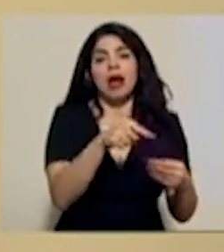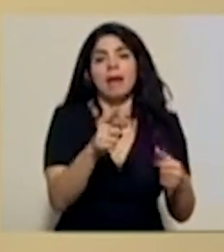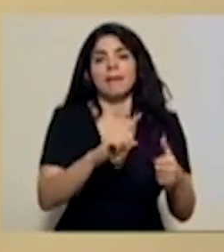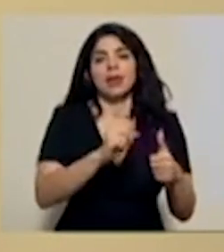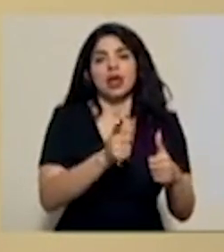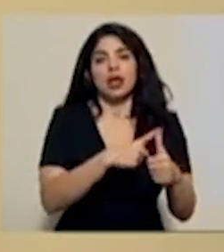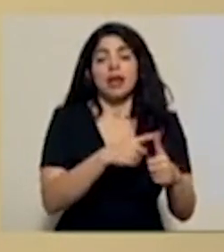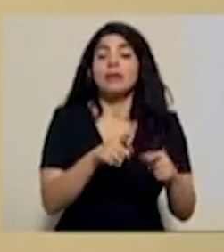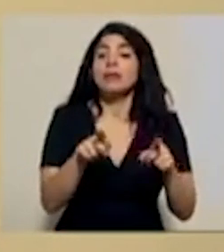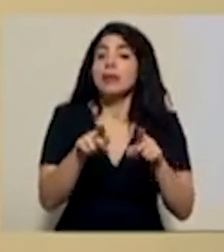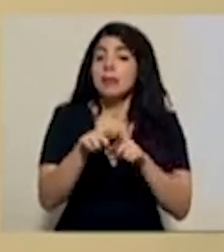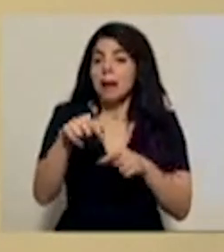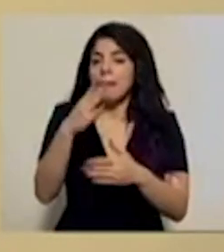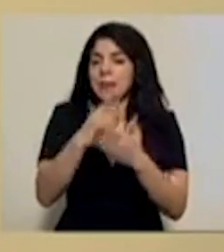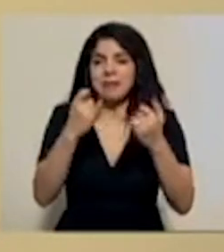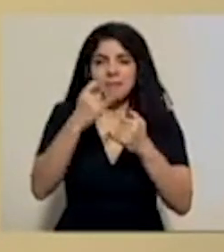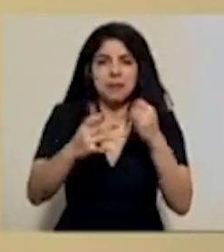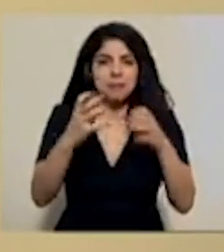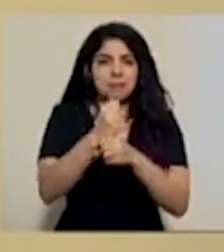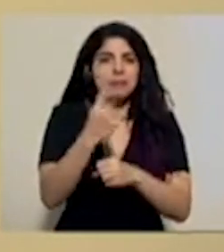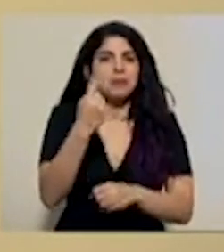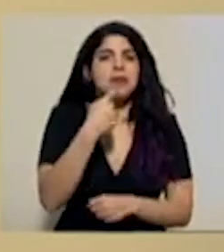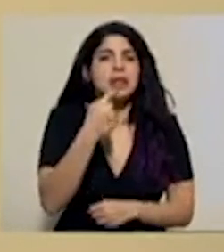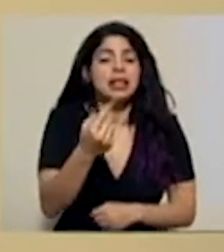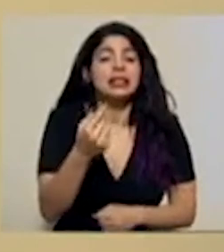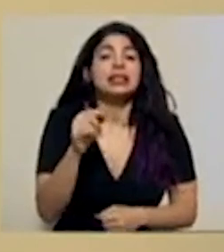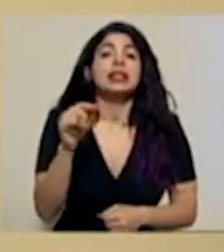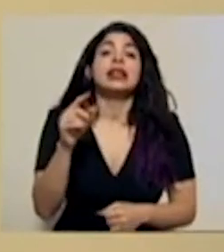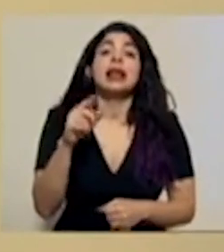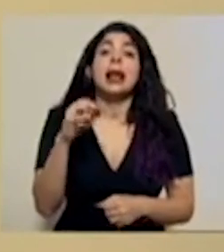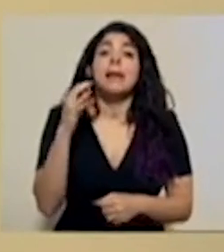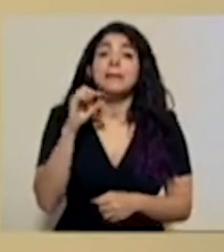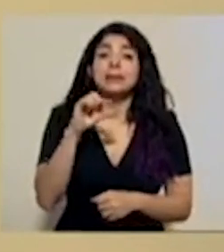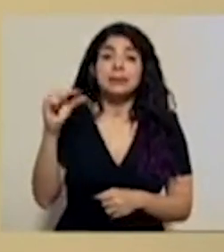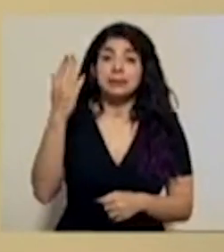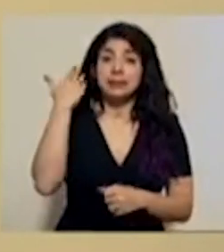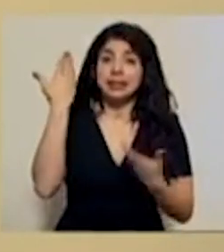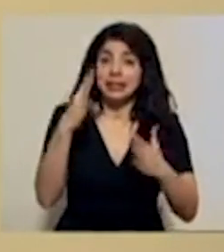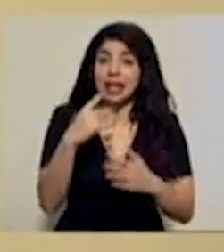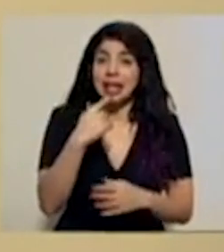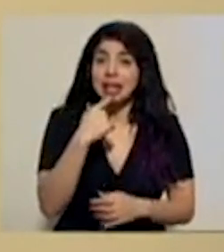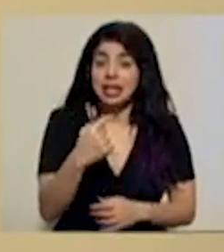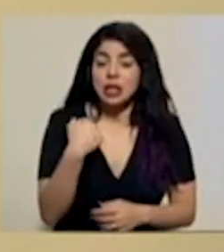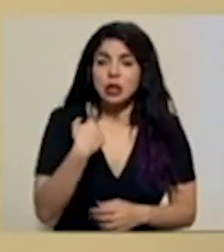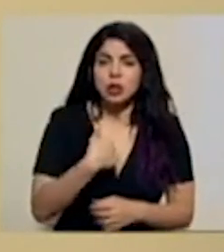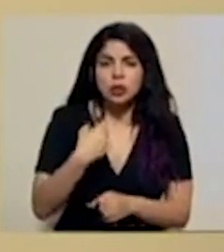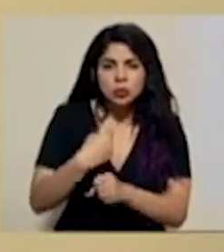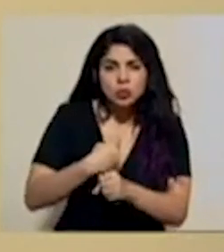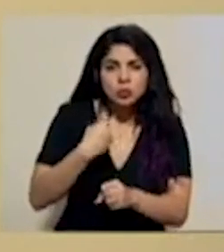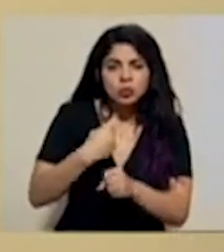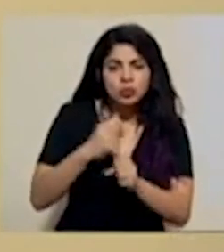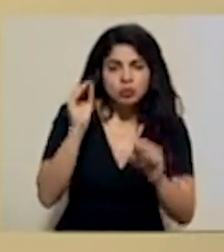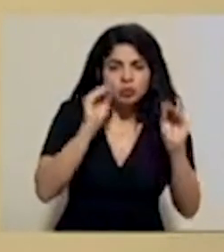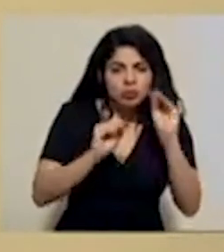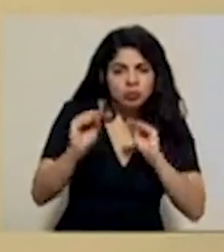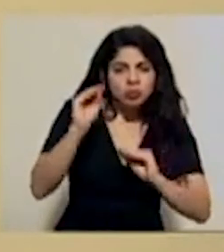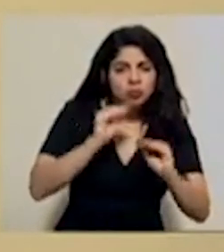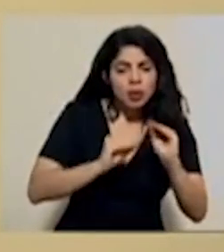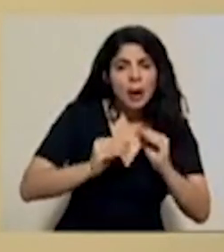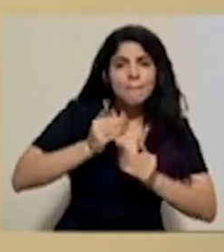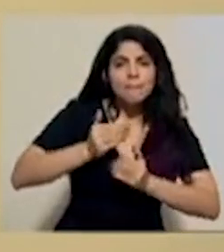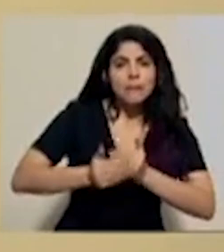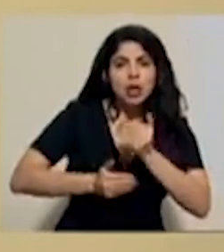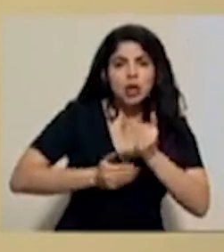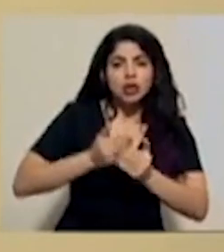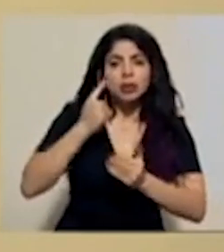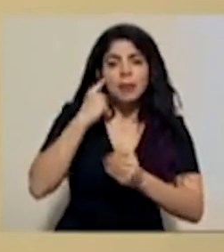señalando que además, como lo reiterábamos la semana anterior, hemos venido desarrollando procesos para poder generar